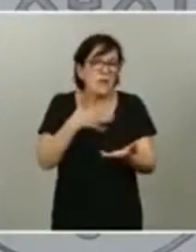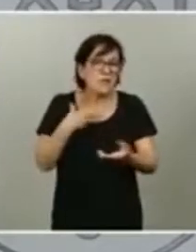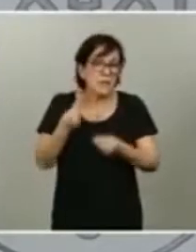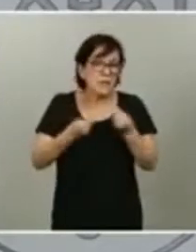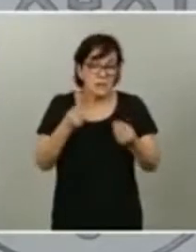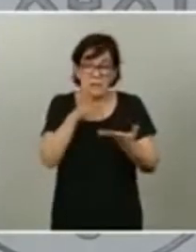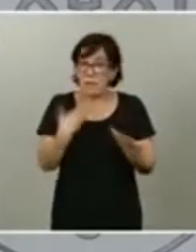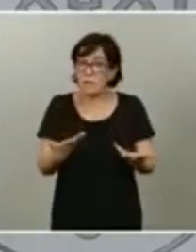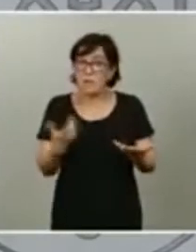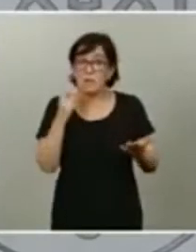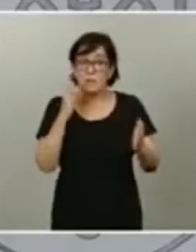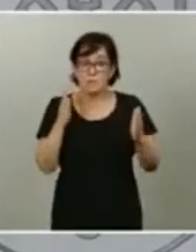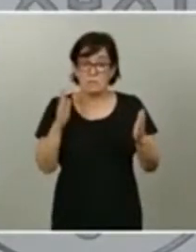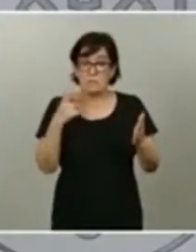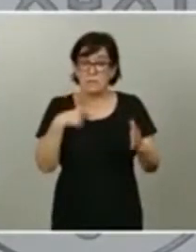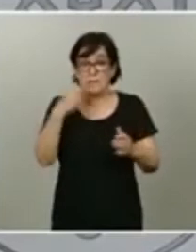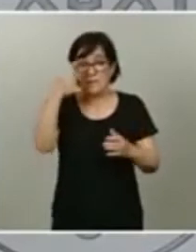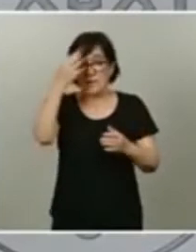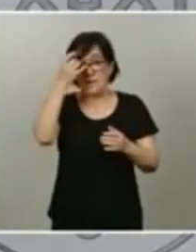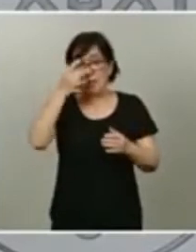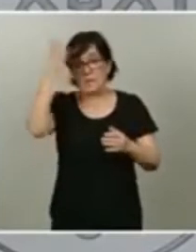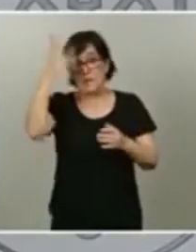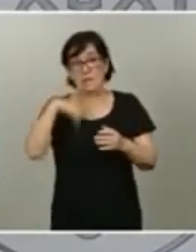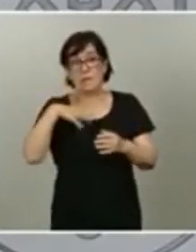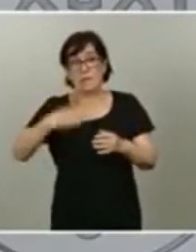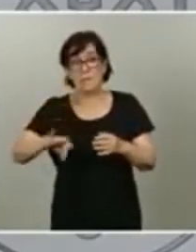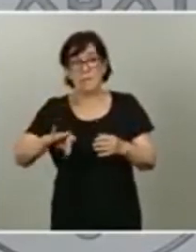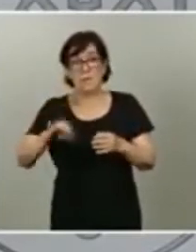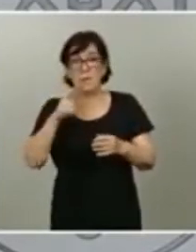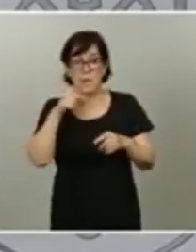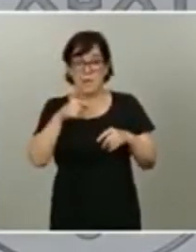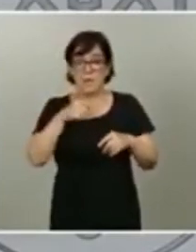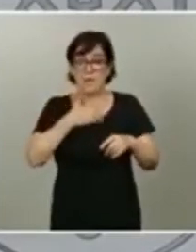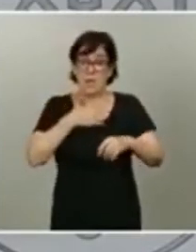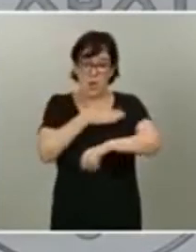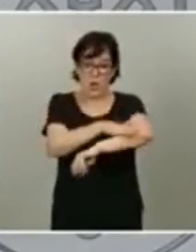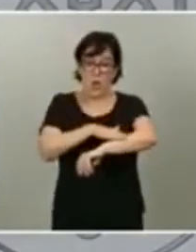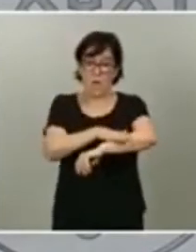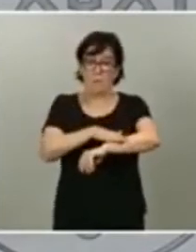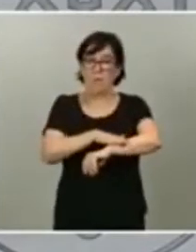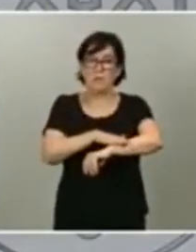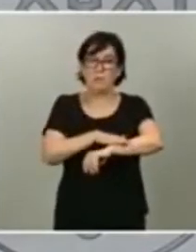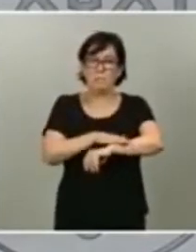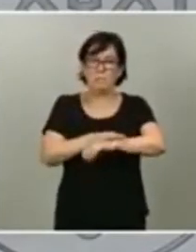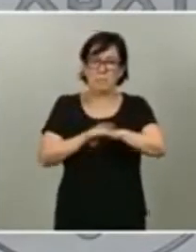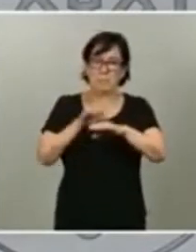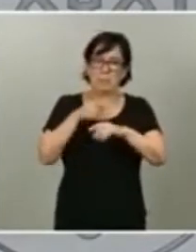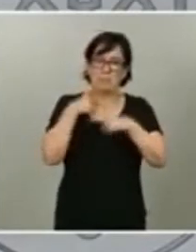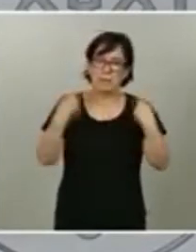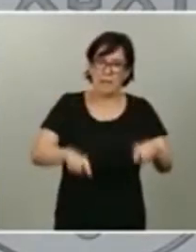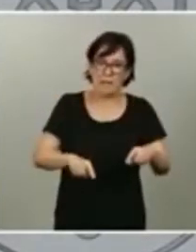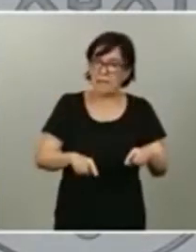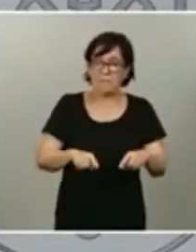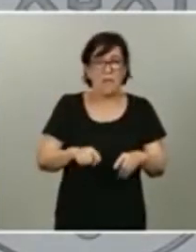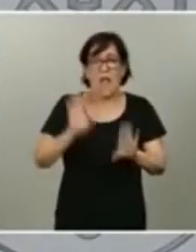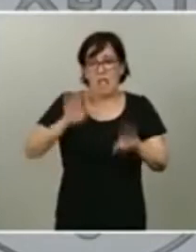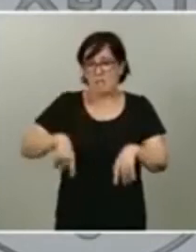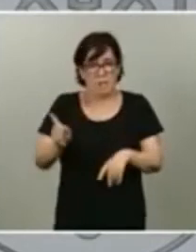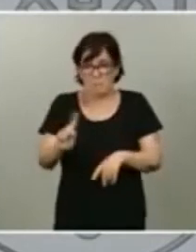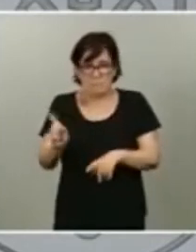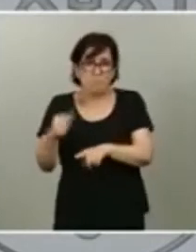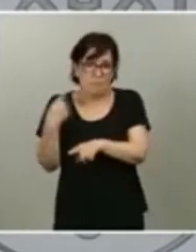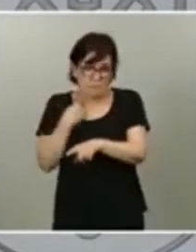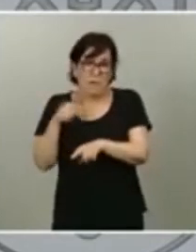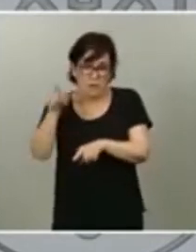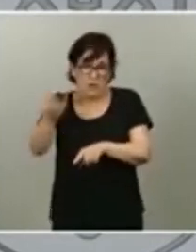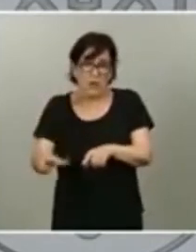algún momento albergó la posibilidad de que este gobierno no se sostuviera fracasó en ese en ese vaticinio porque